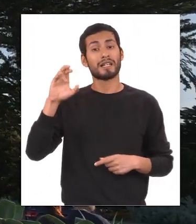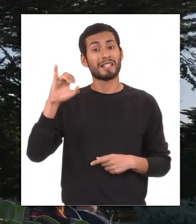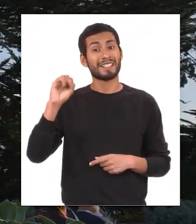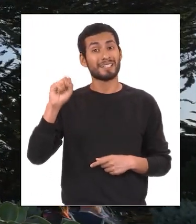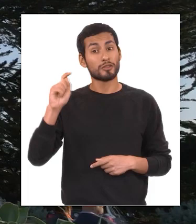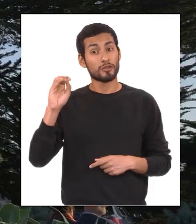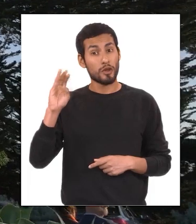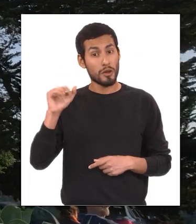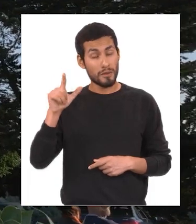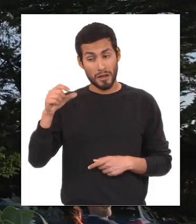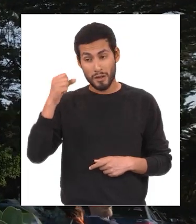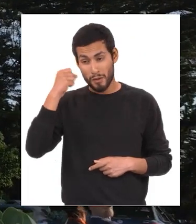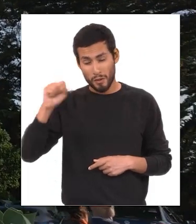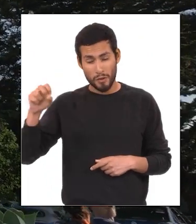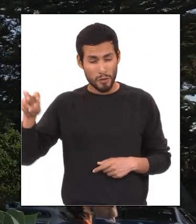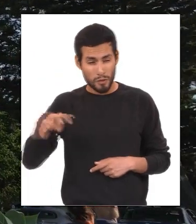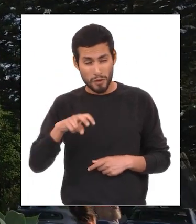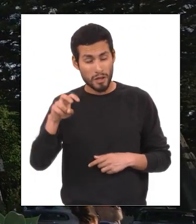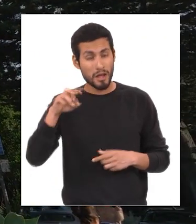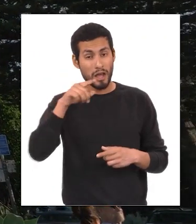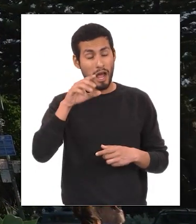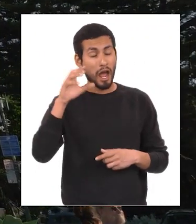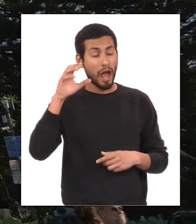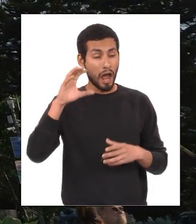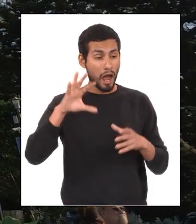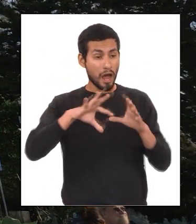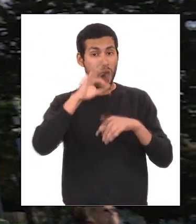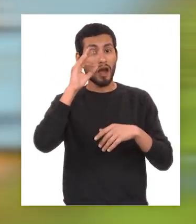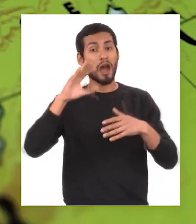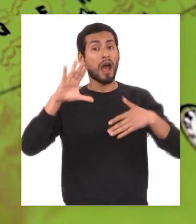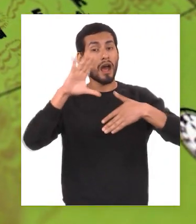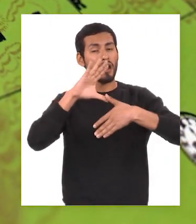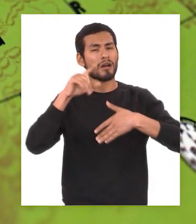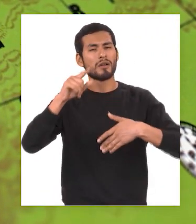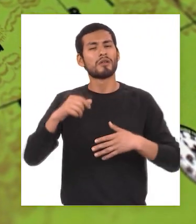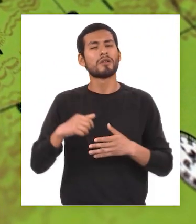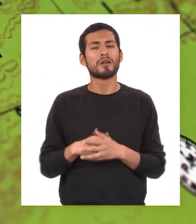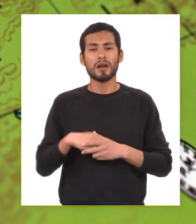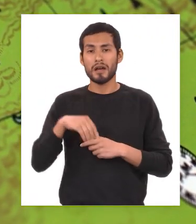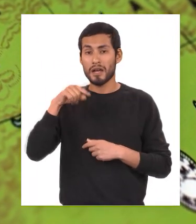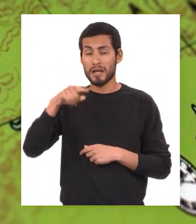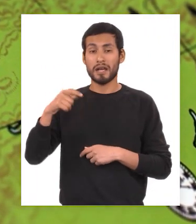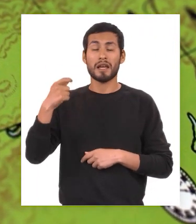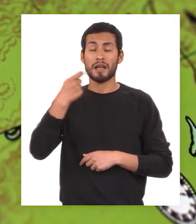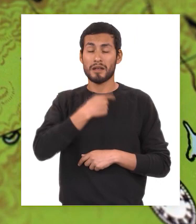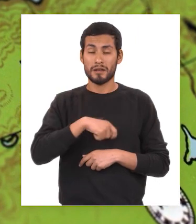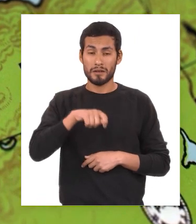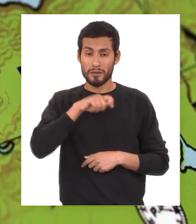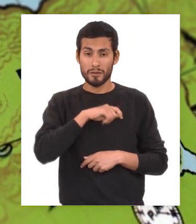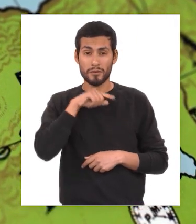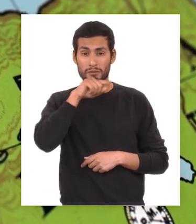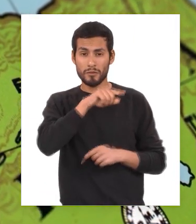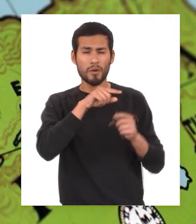cristóbal colón inició el primer viaje y descubrió américa salió del puerto de palos en españa con sus tres